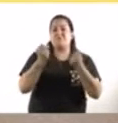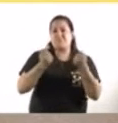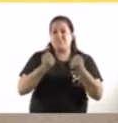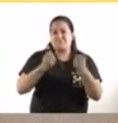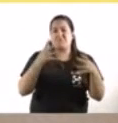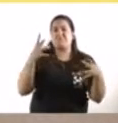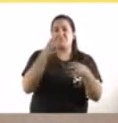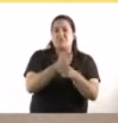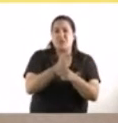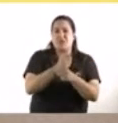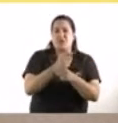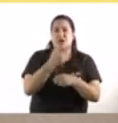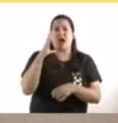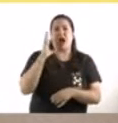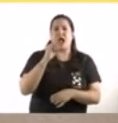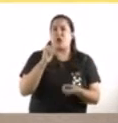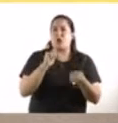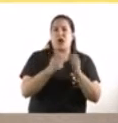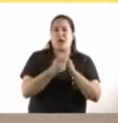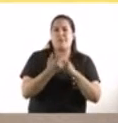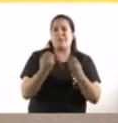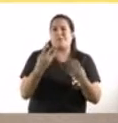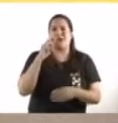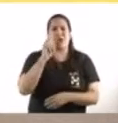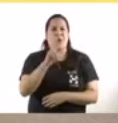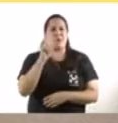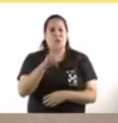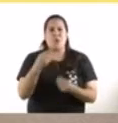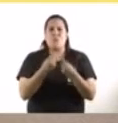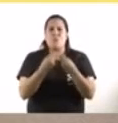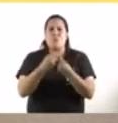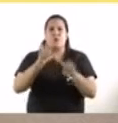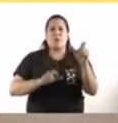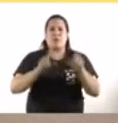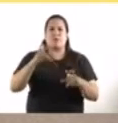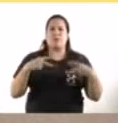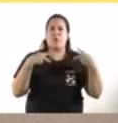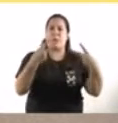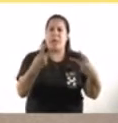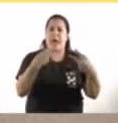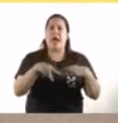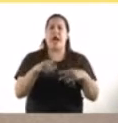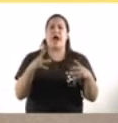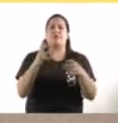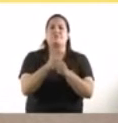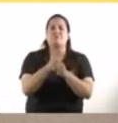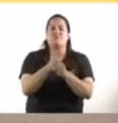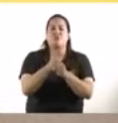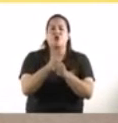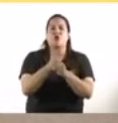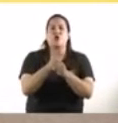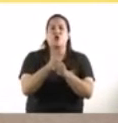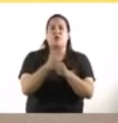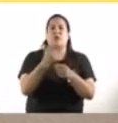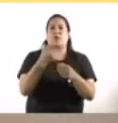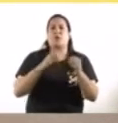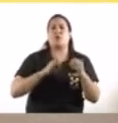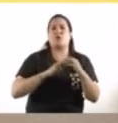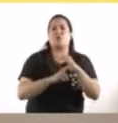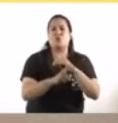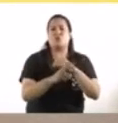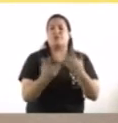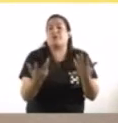de otra manera teniendo en cuenta que se está viendo mucha gente viajando en el transporte público y creo que con la educación fue claro pero me da la sensación de que la idea es mantener la